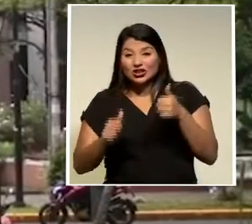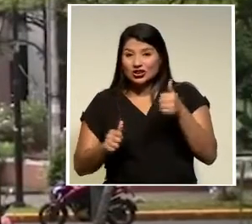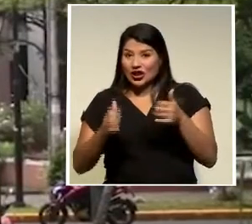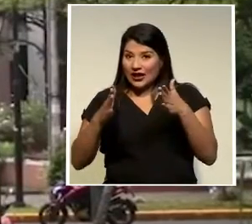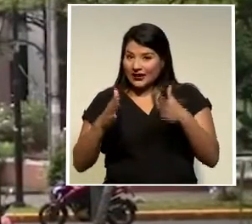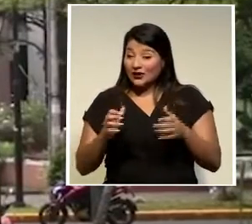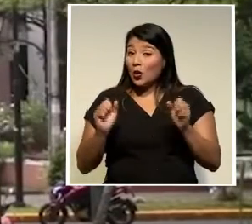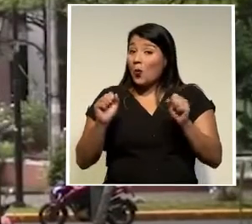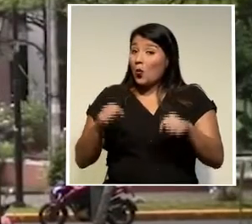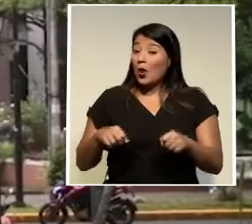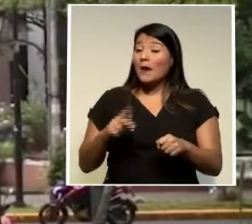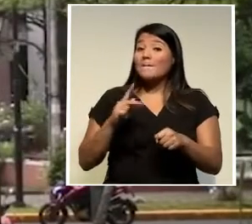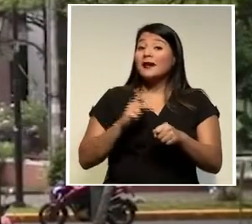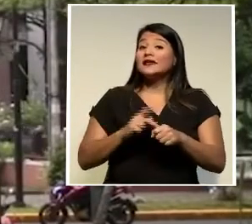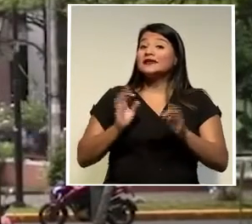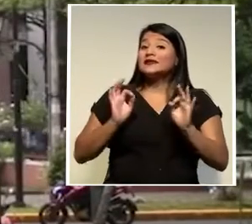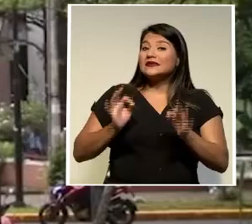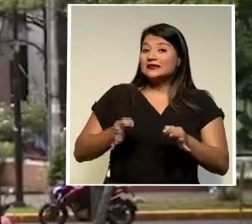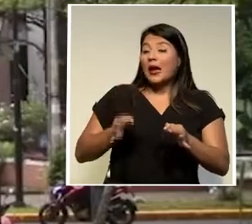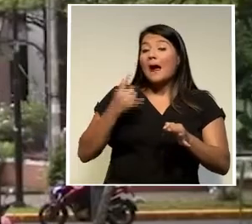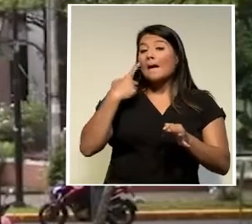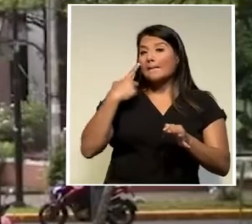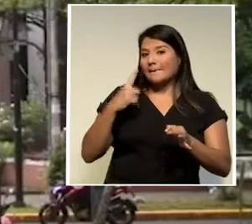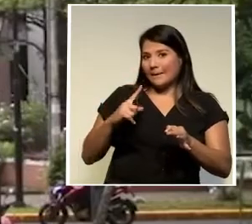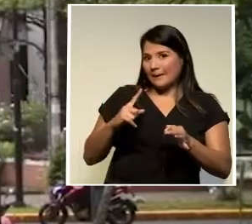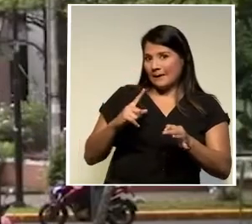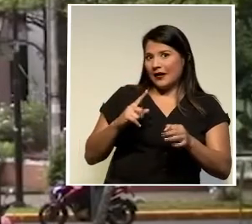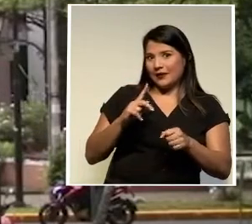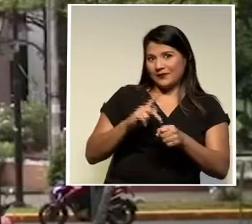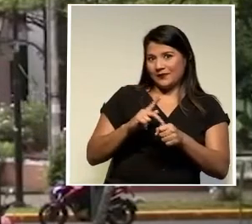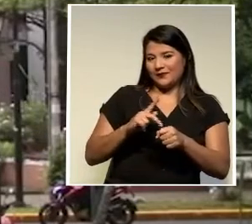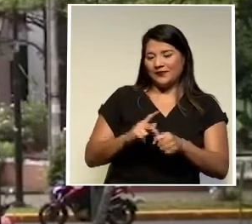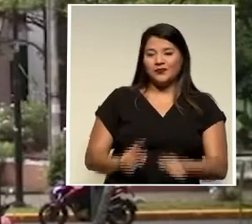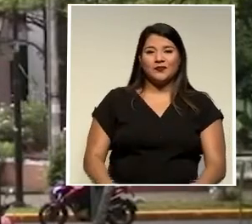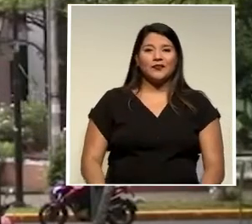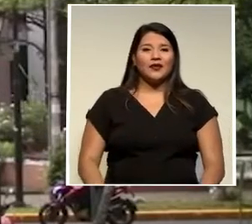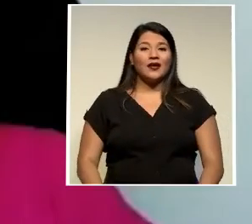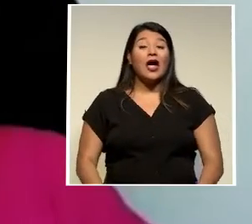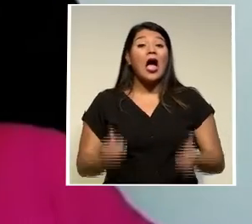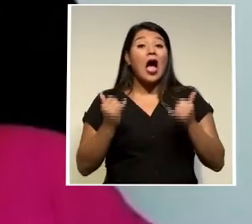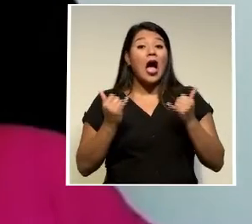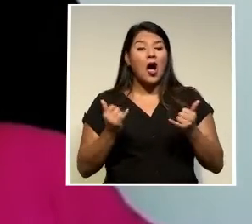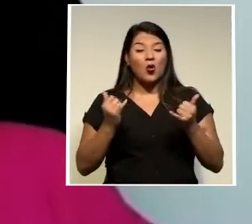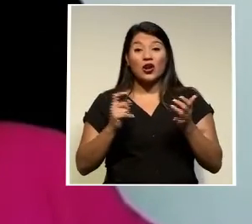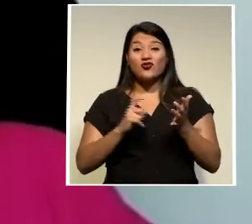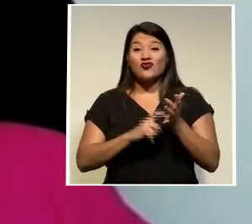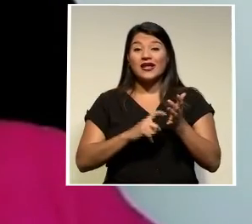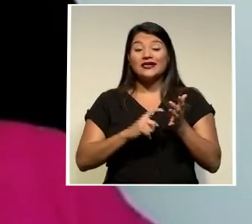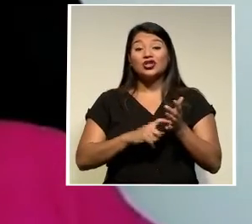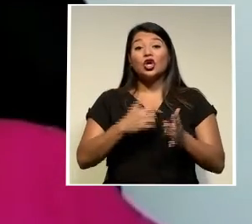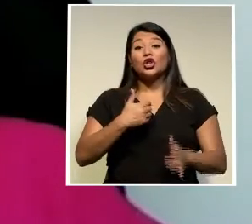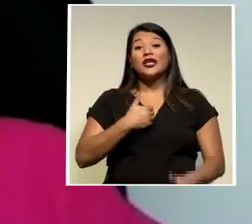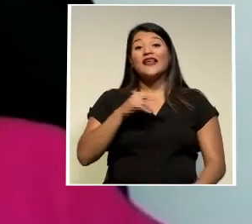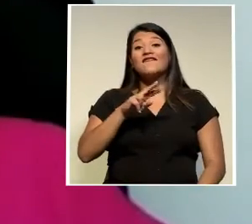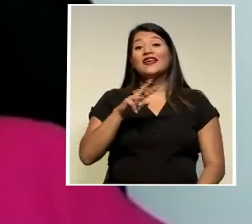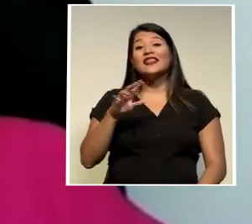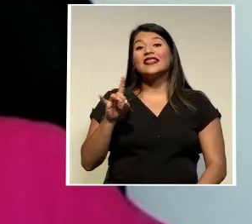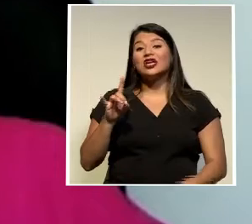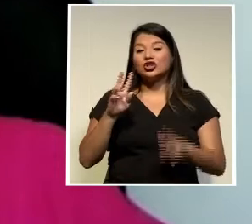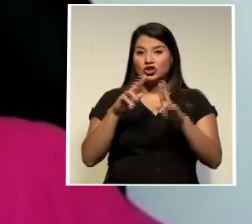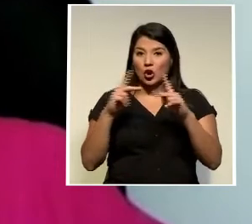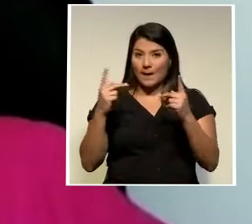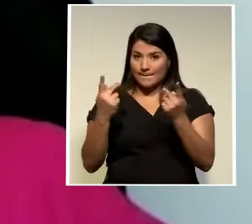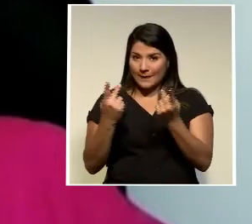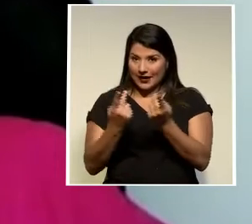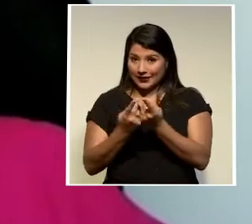pueden inscribirse formalmente a la contienda electoral actualmente el registro cuenta con 28 partidos